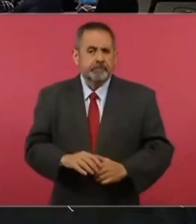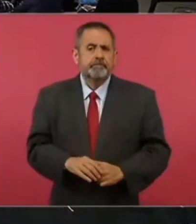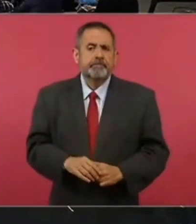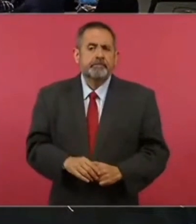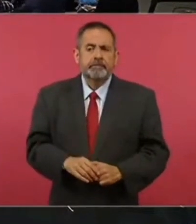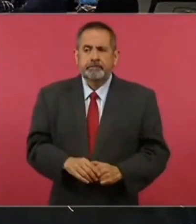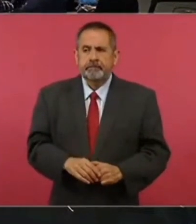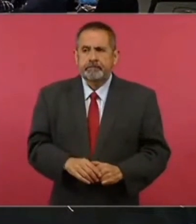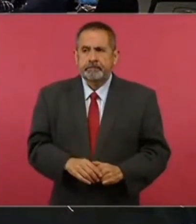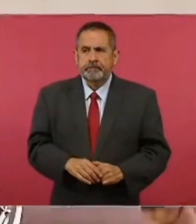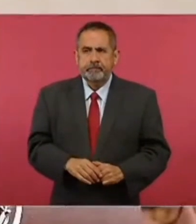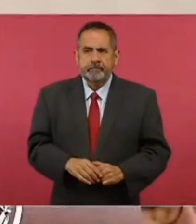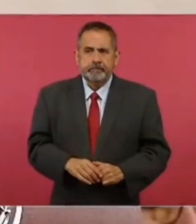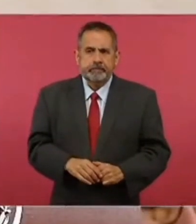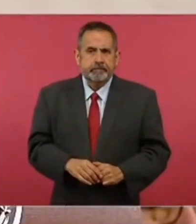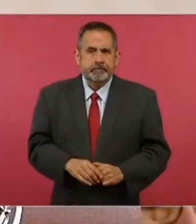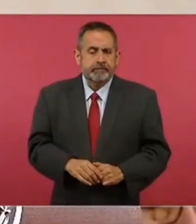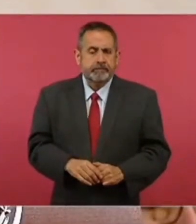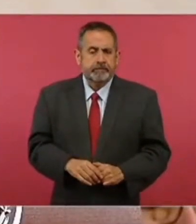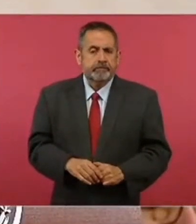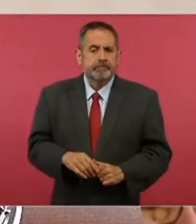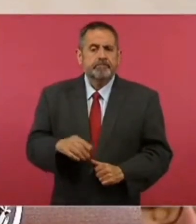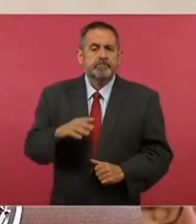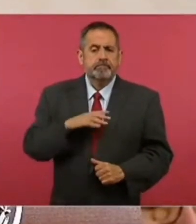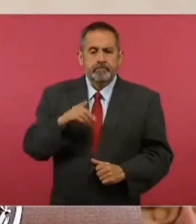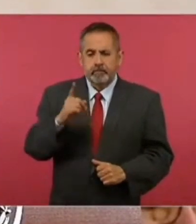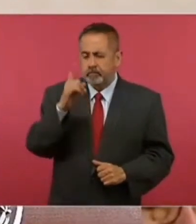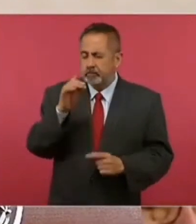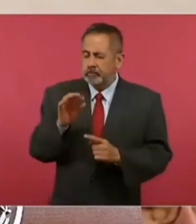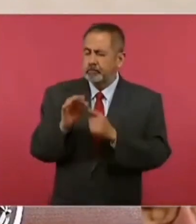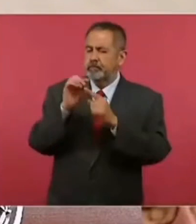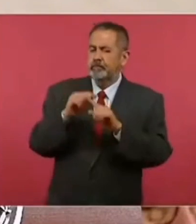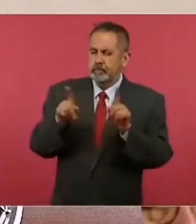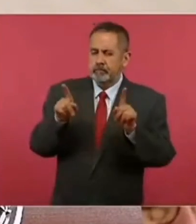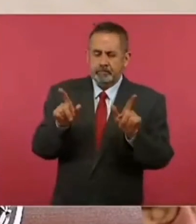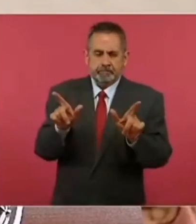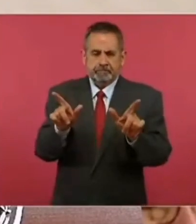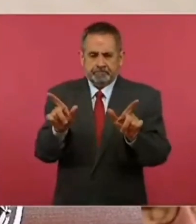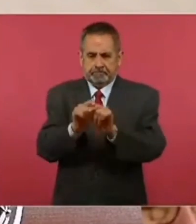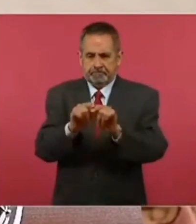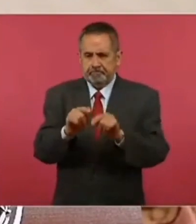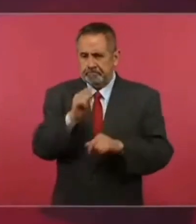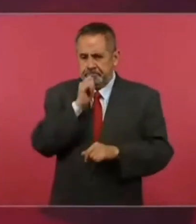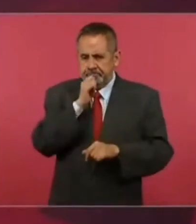Y hay una situación ahí especial que no quiero